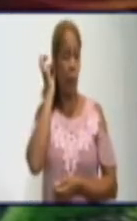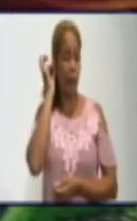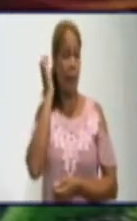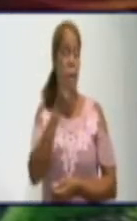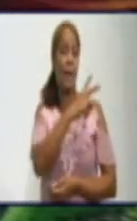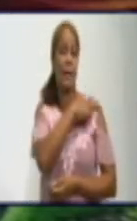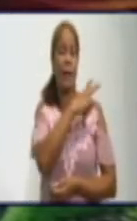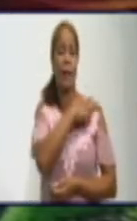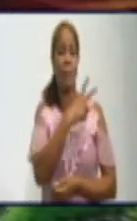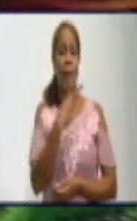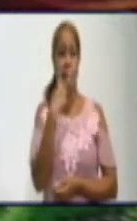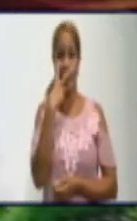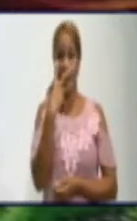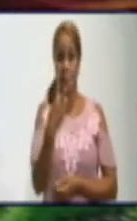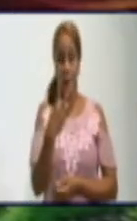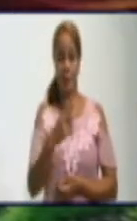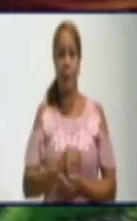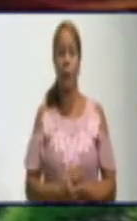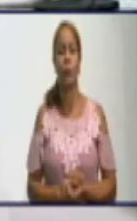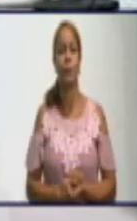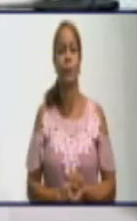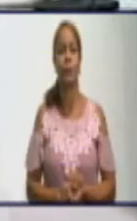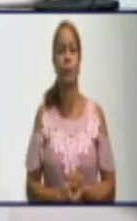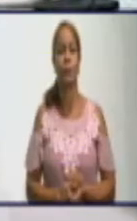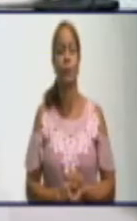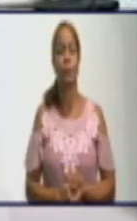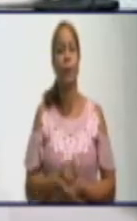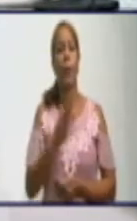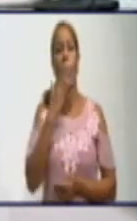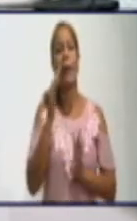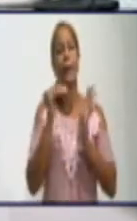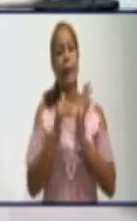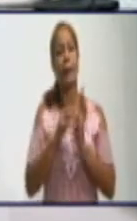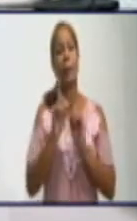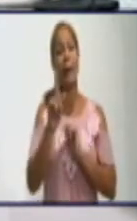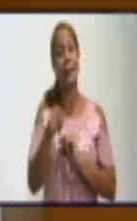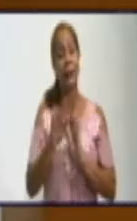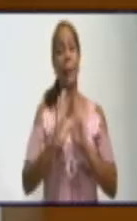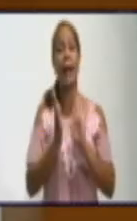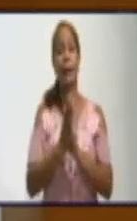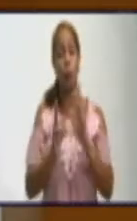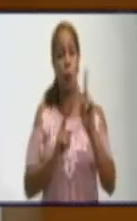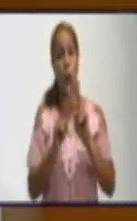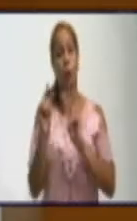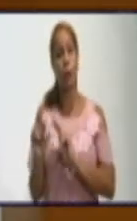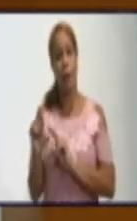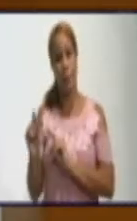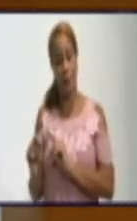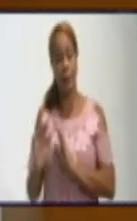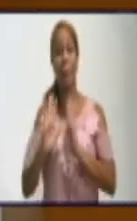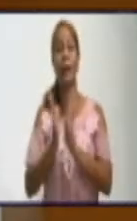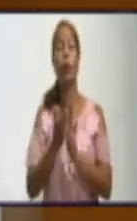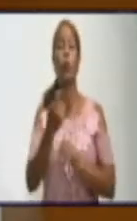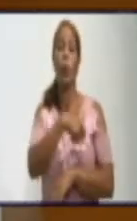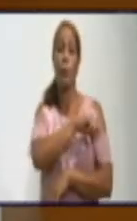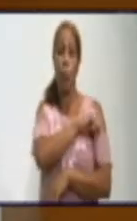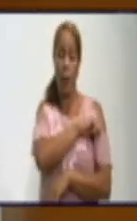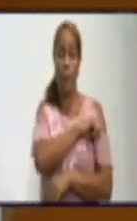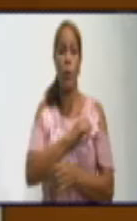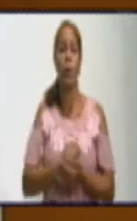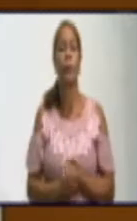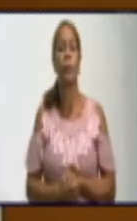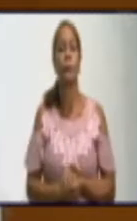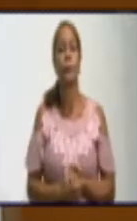doctora Kenia González Medina. Buenas tardes, doctora. Buenas tardes, señor, para ti, para todos los presentes en el estudio y para todo el pueblo de Granma.